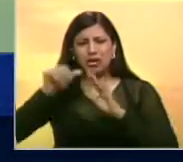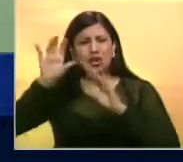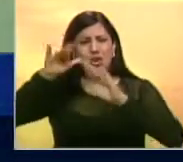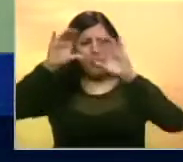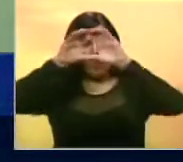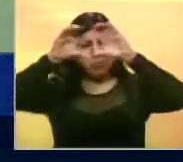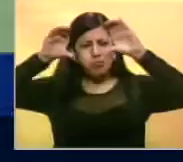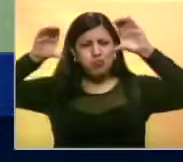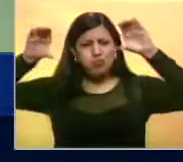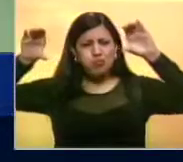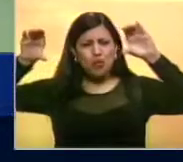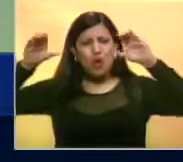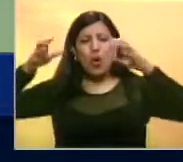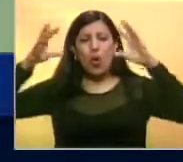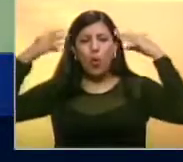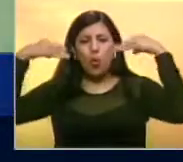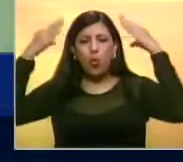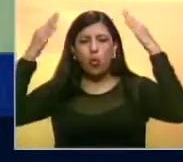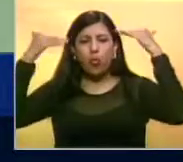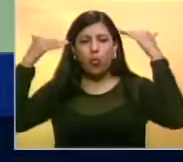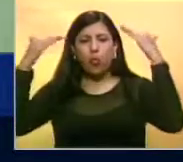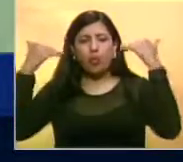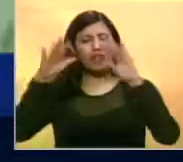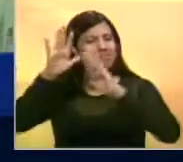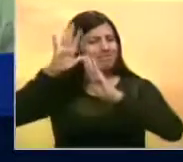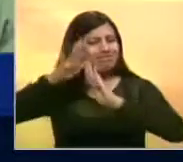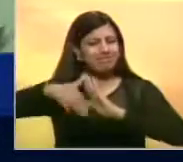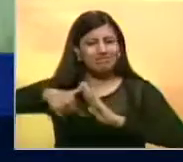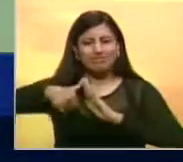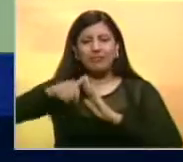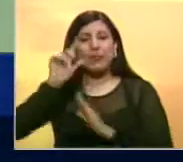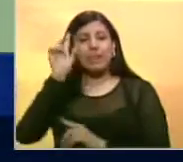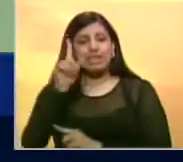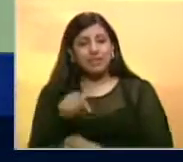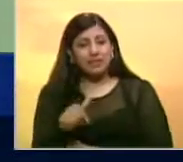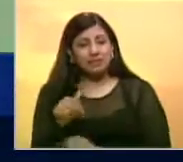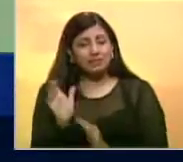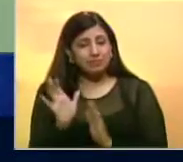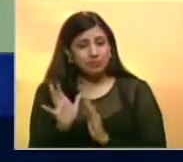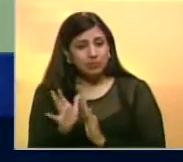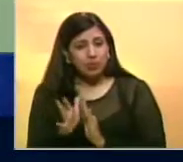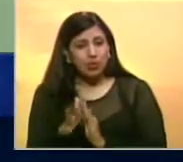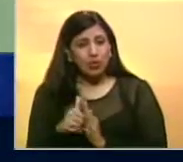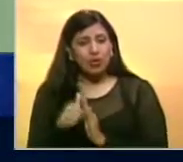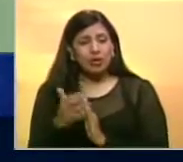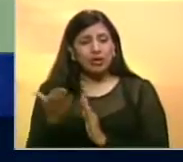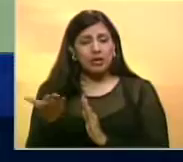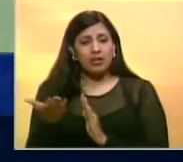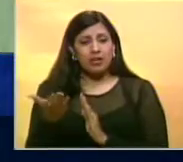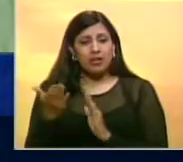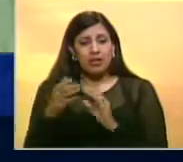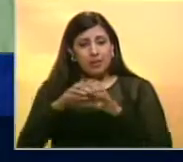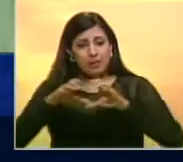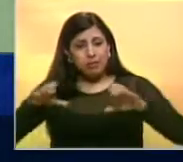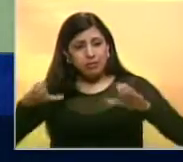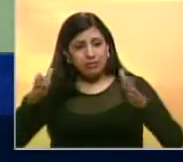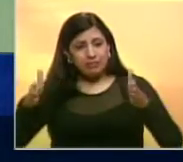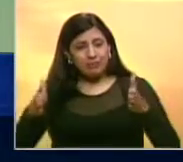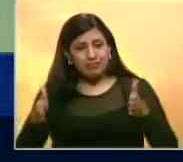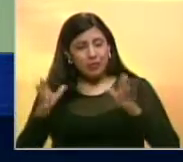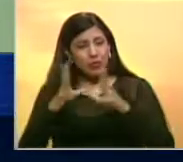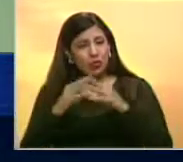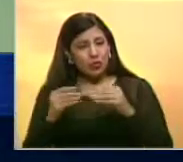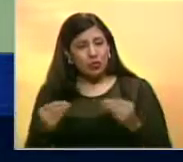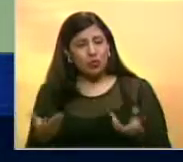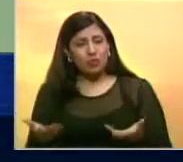de los aires acondicionados, se llevaron las tarabas, se llevaron los paneles, se